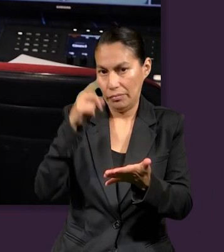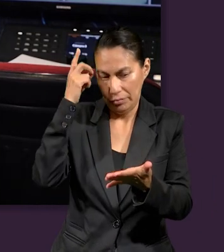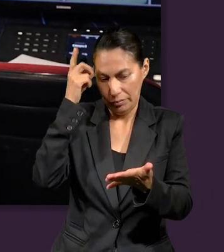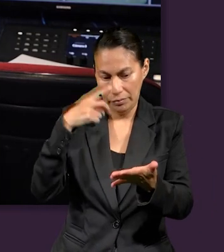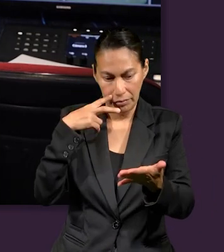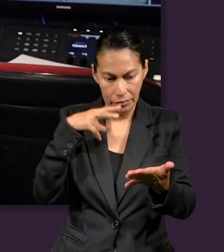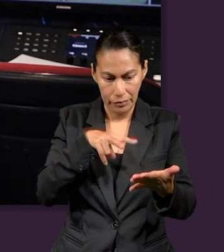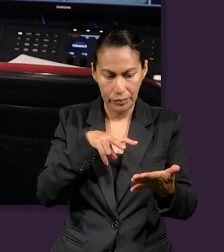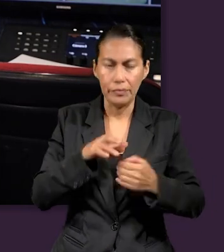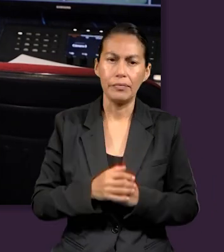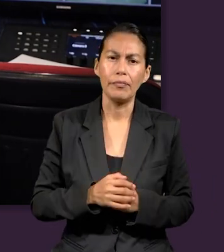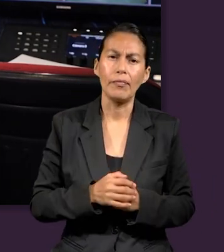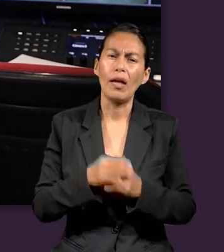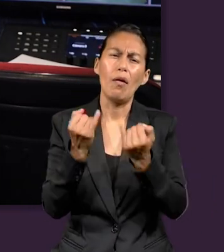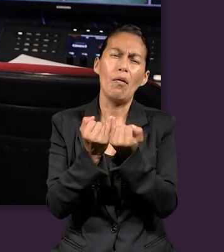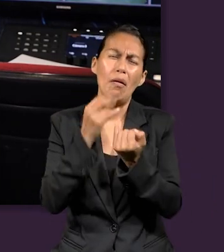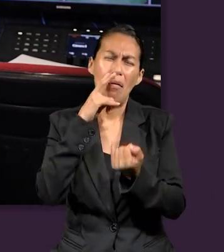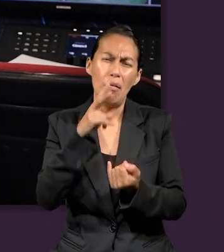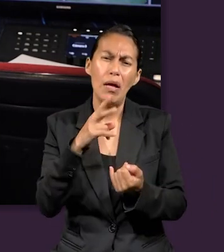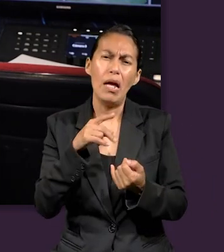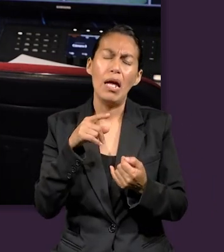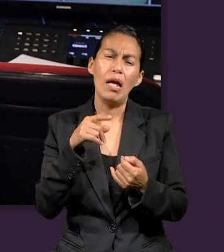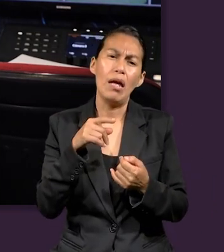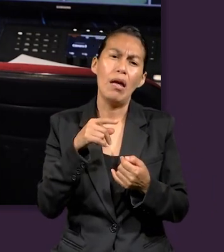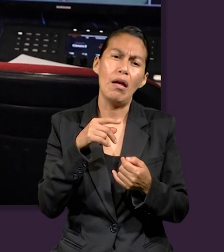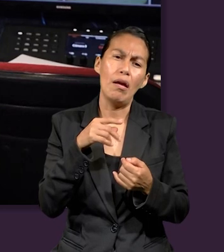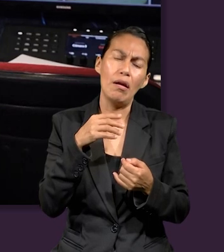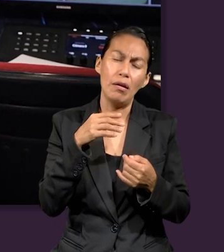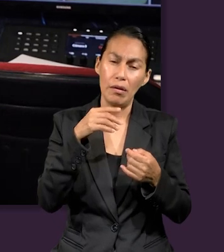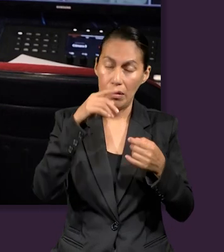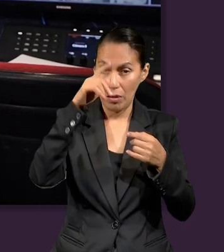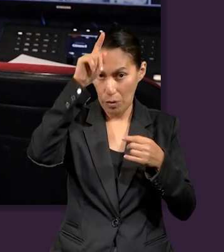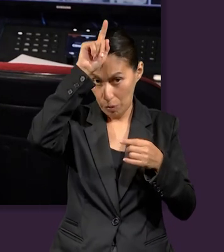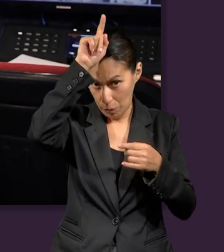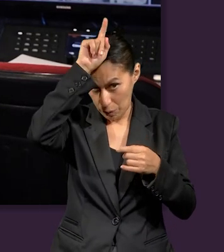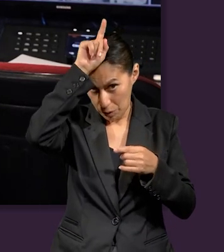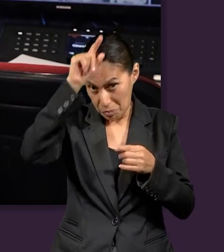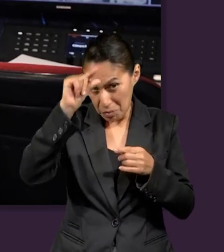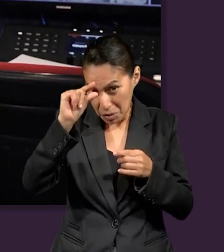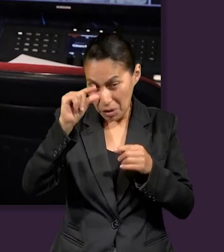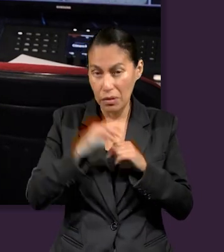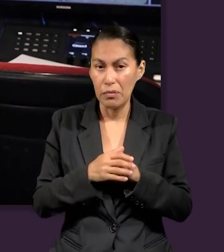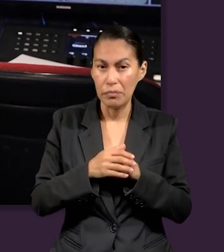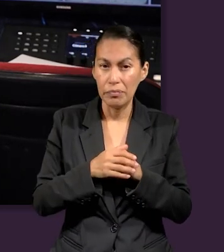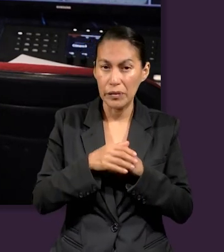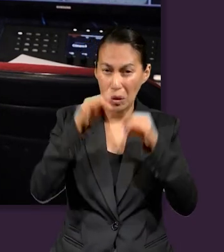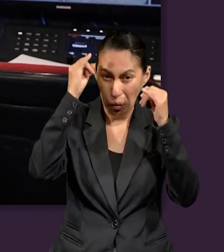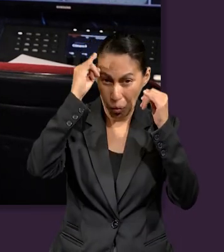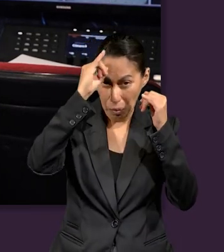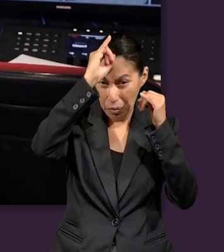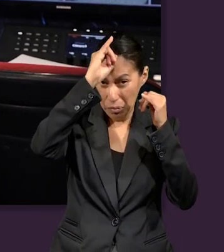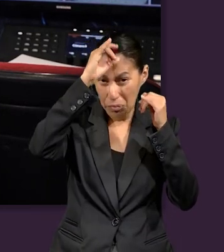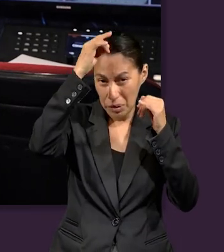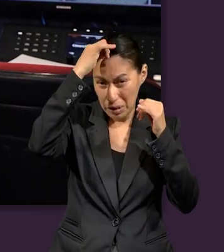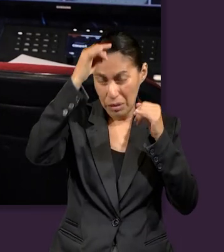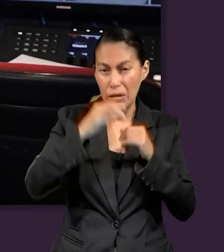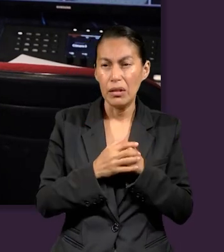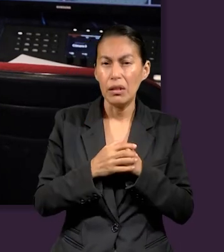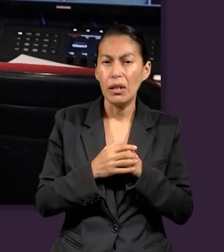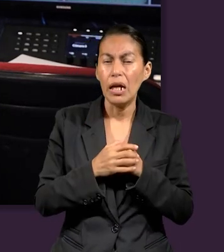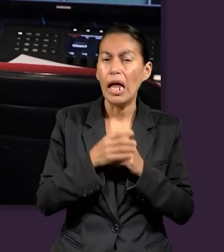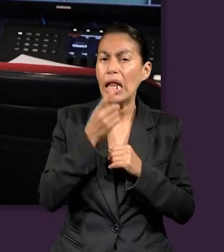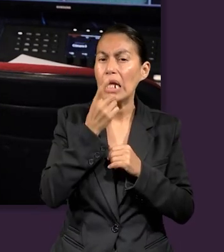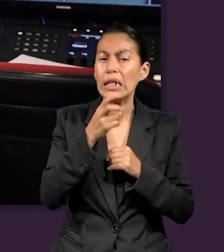que el cuerno pequeño es juzgado. También el enemigo de Dios y todos sus